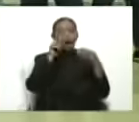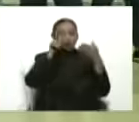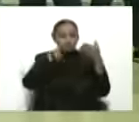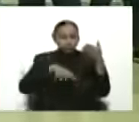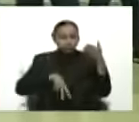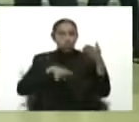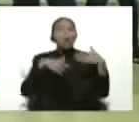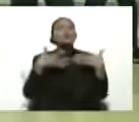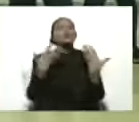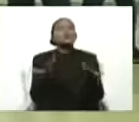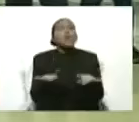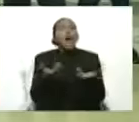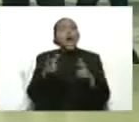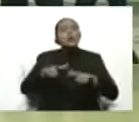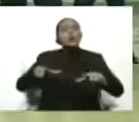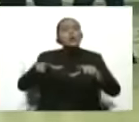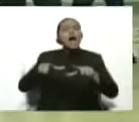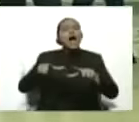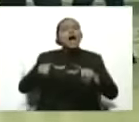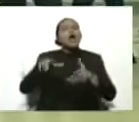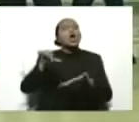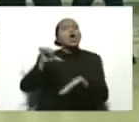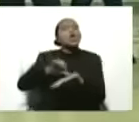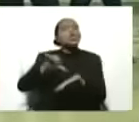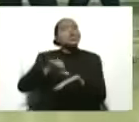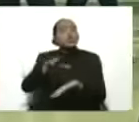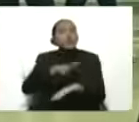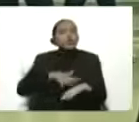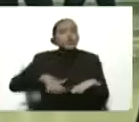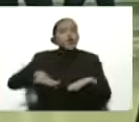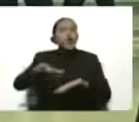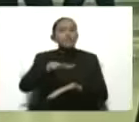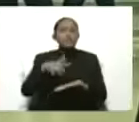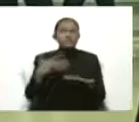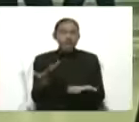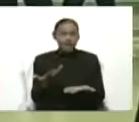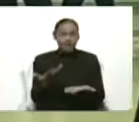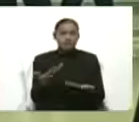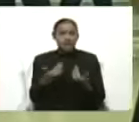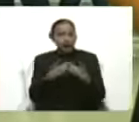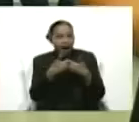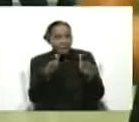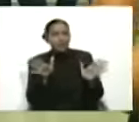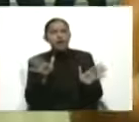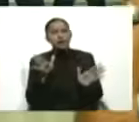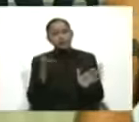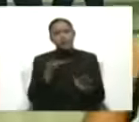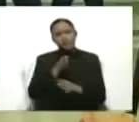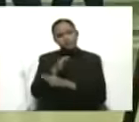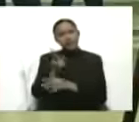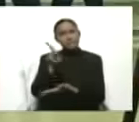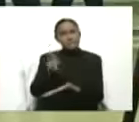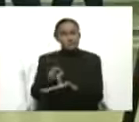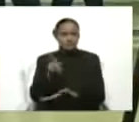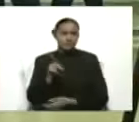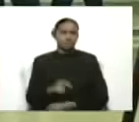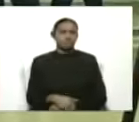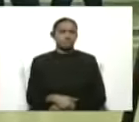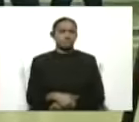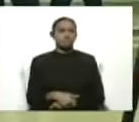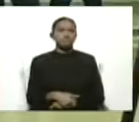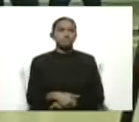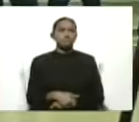el simulacro lo más cercano posible. Mire, este, esta, vamos a decir